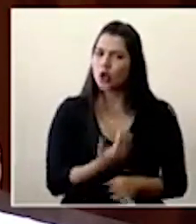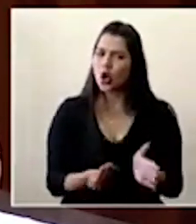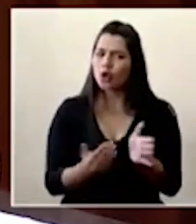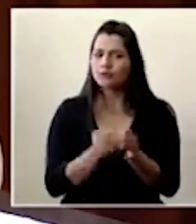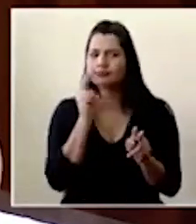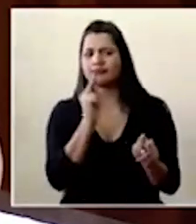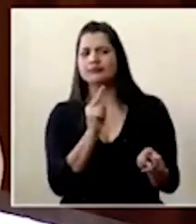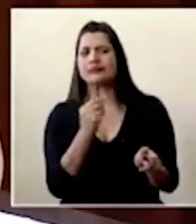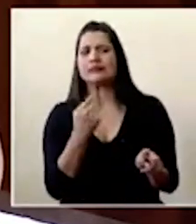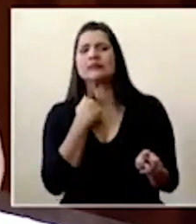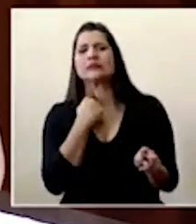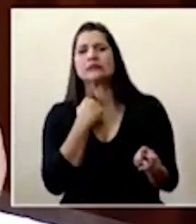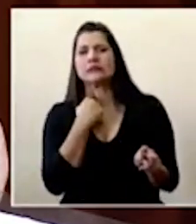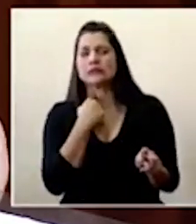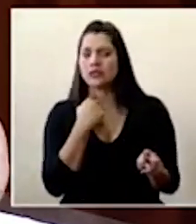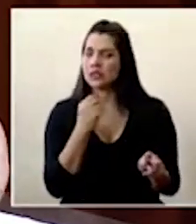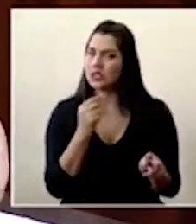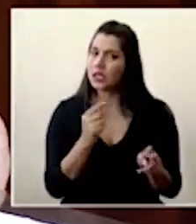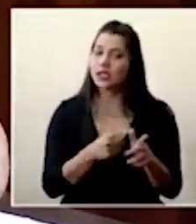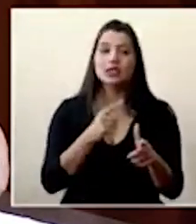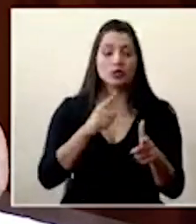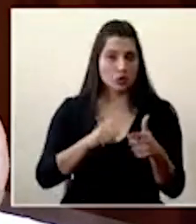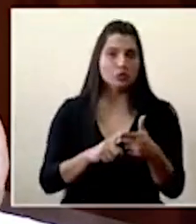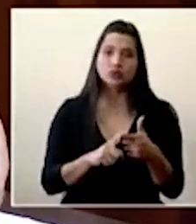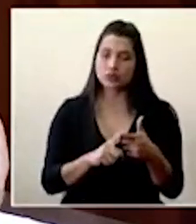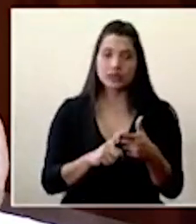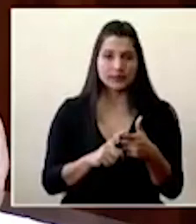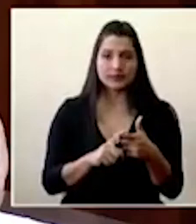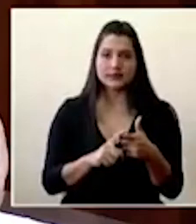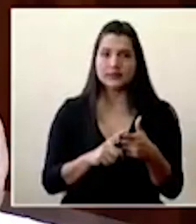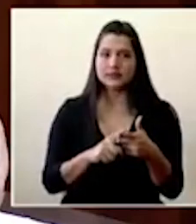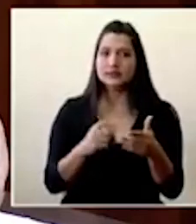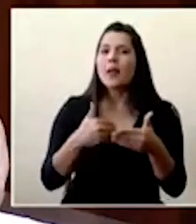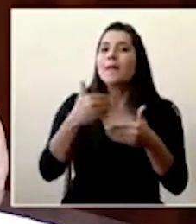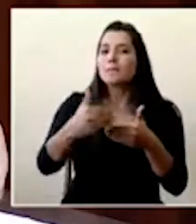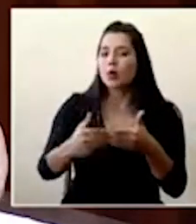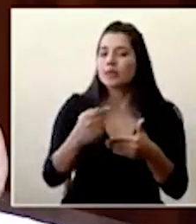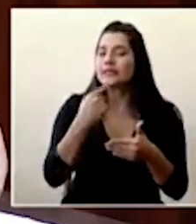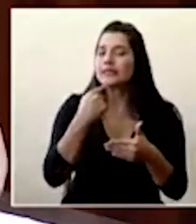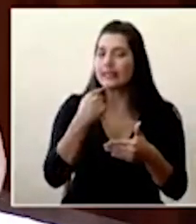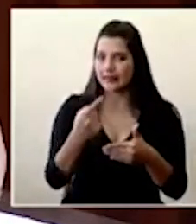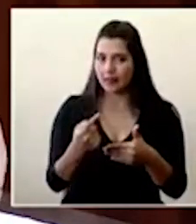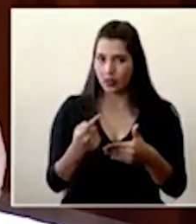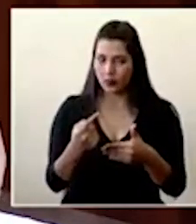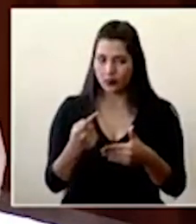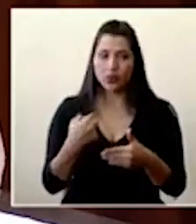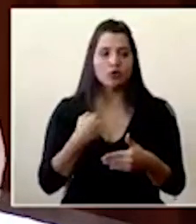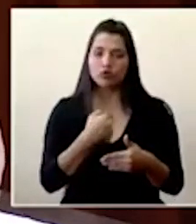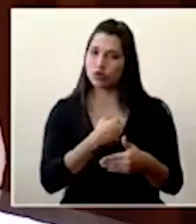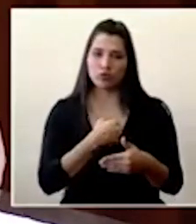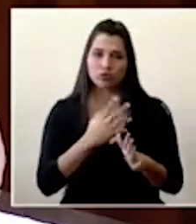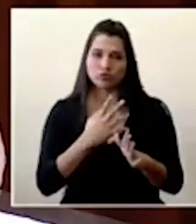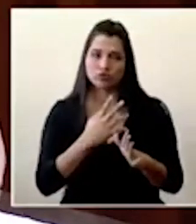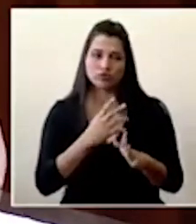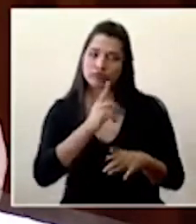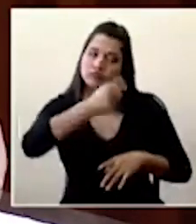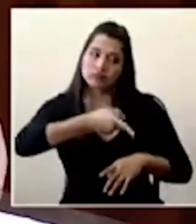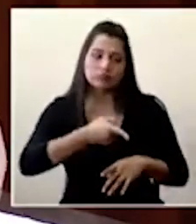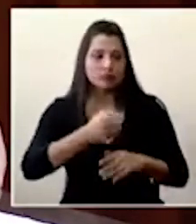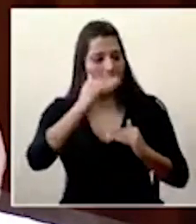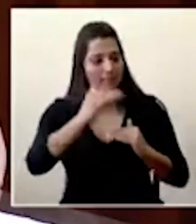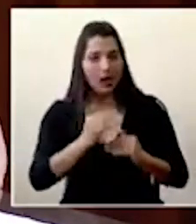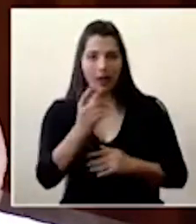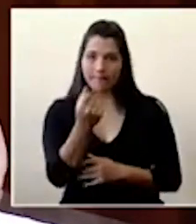la deseable de cara a los consumidores, ya les voy a decir cómo lo van a comparar, procederíamos a regular el precio.